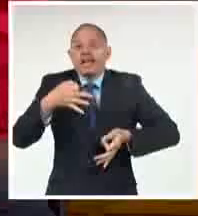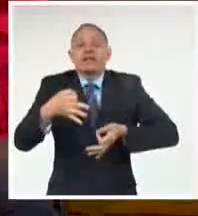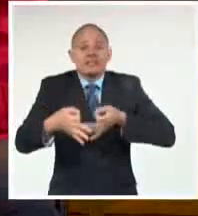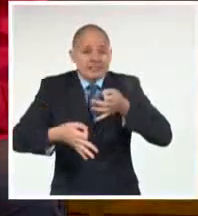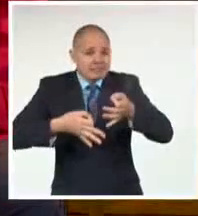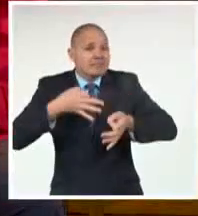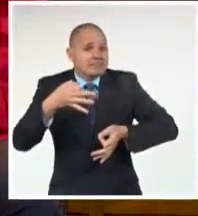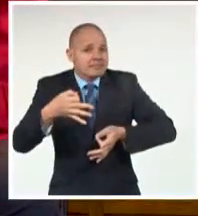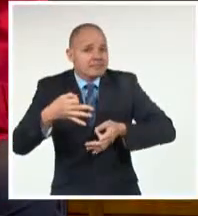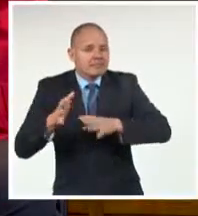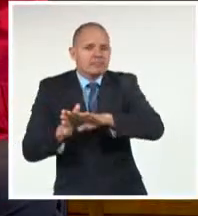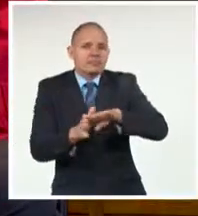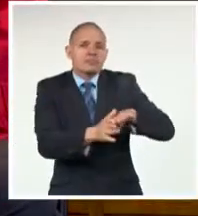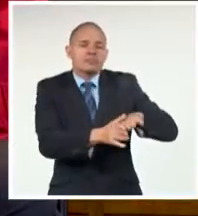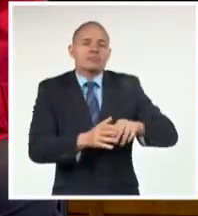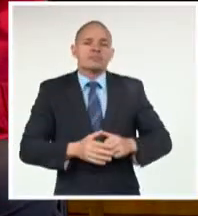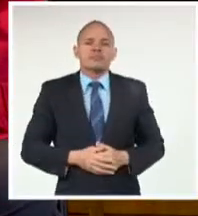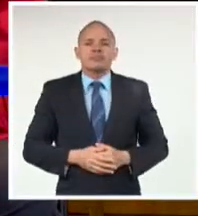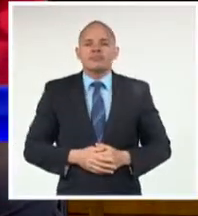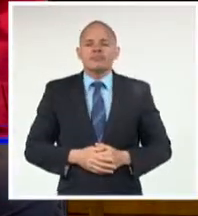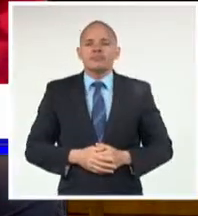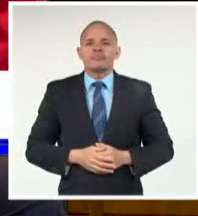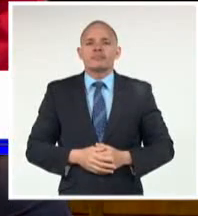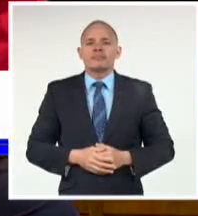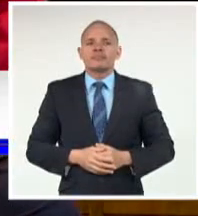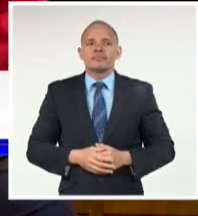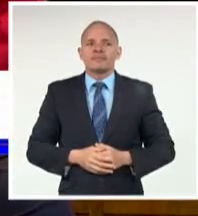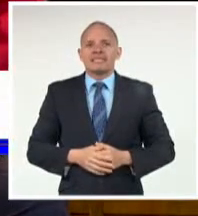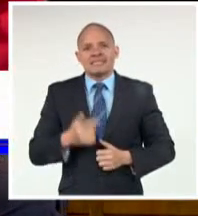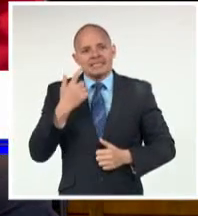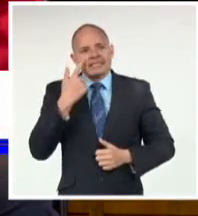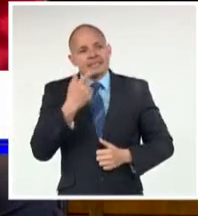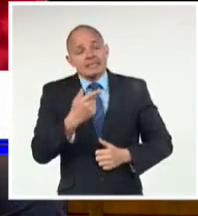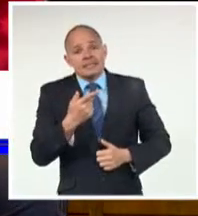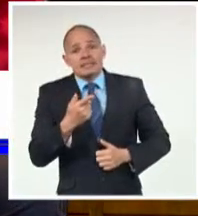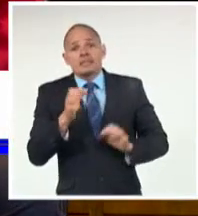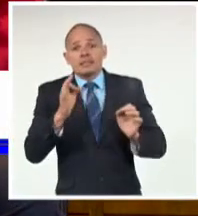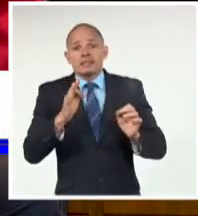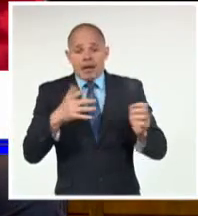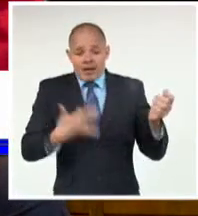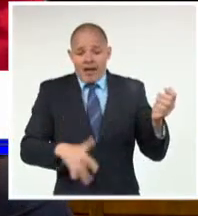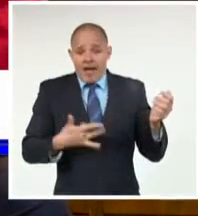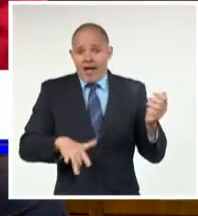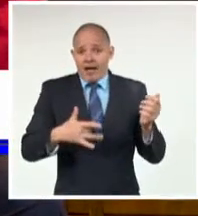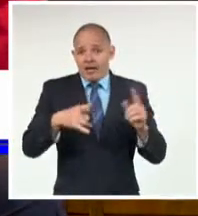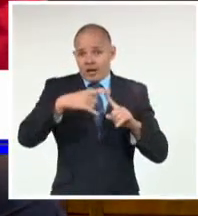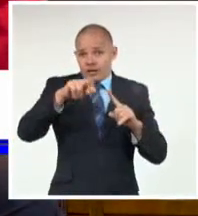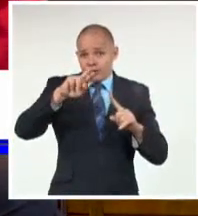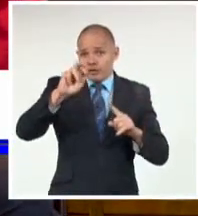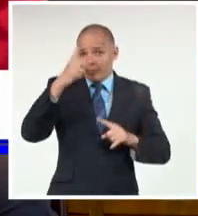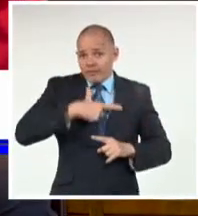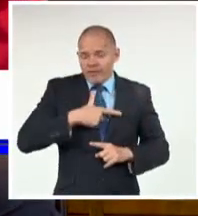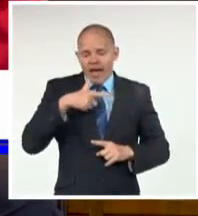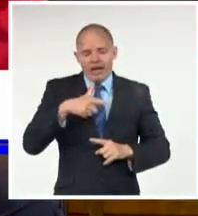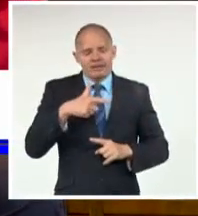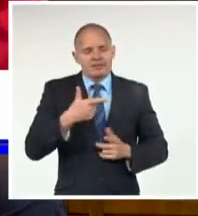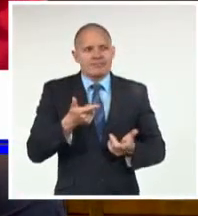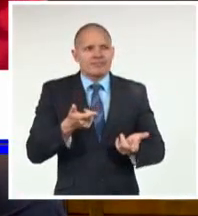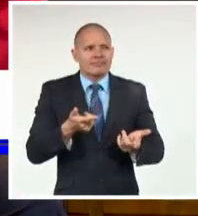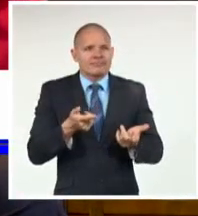Es Uno de los géneros Más auténticos Más